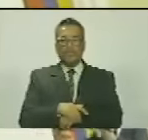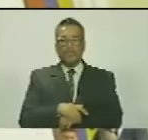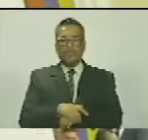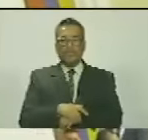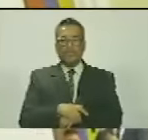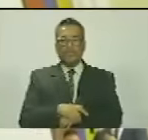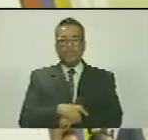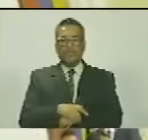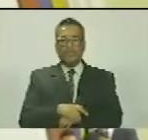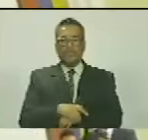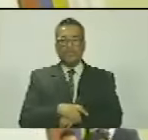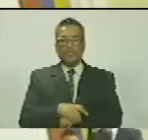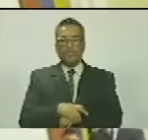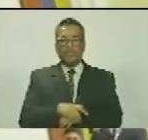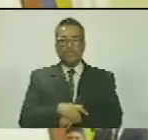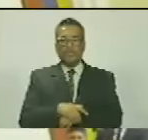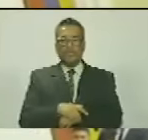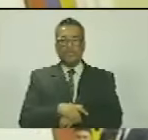Gracias,